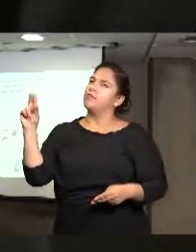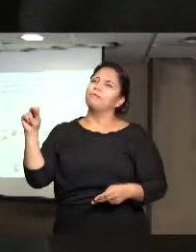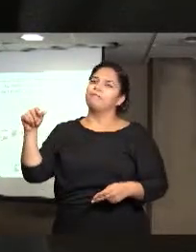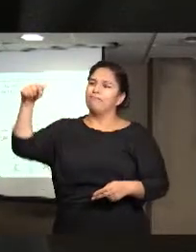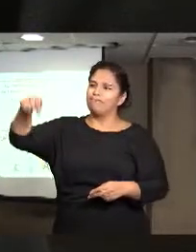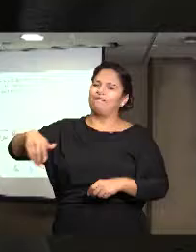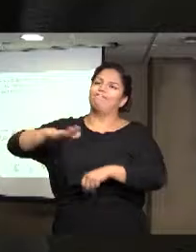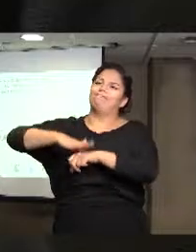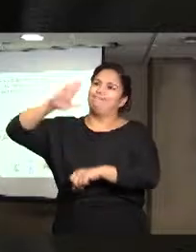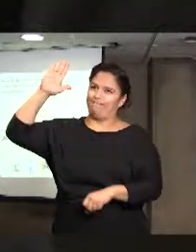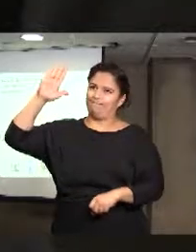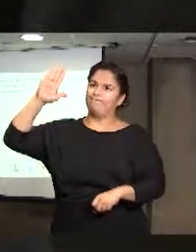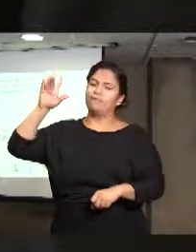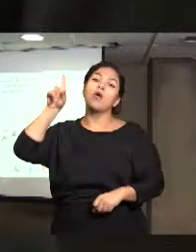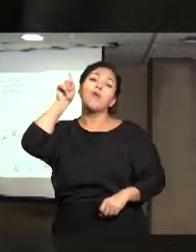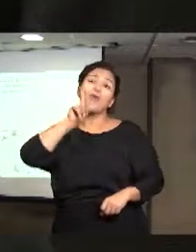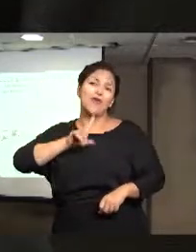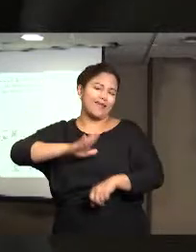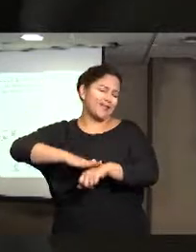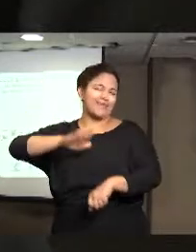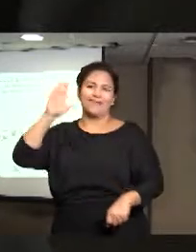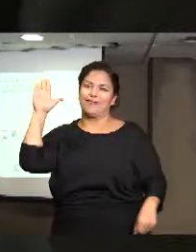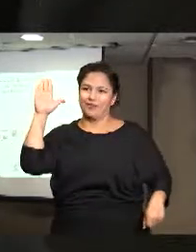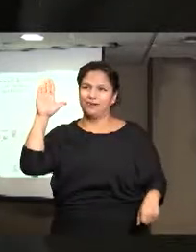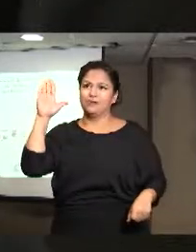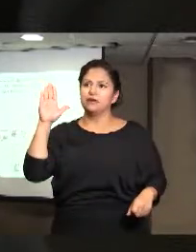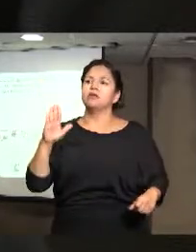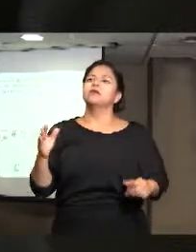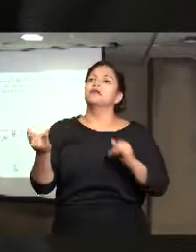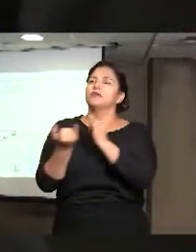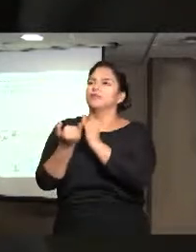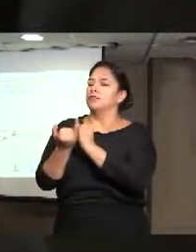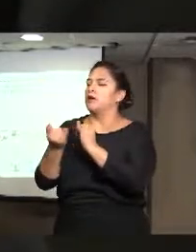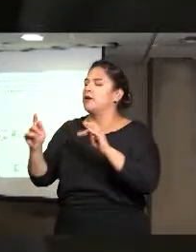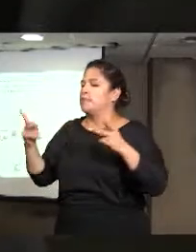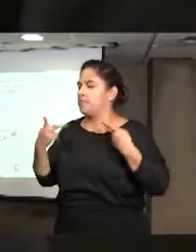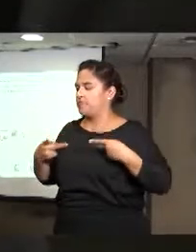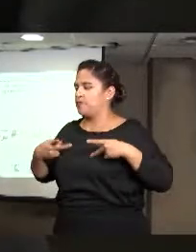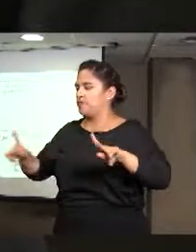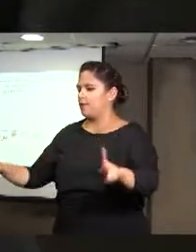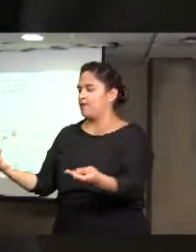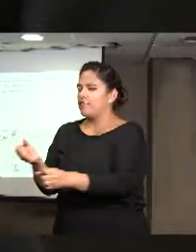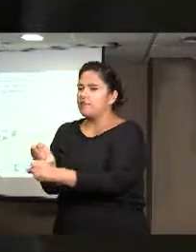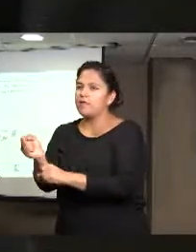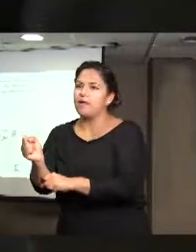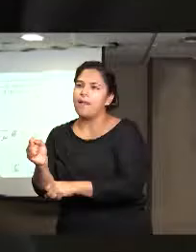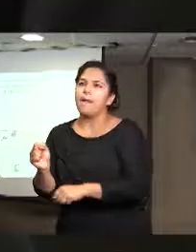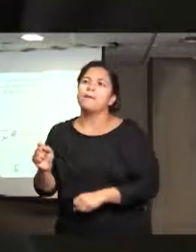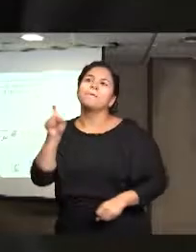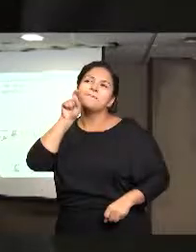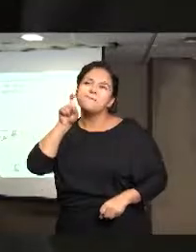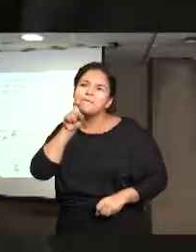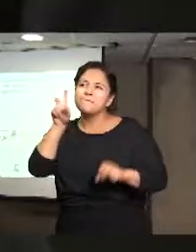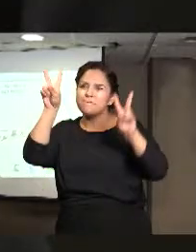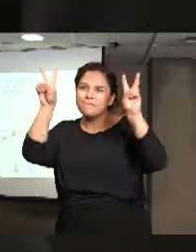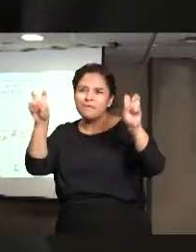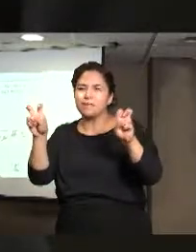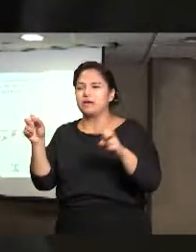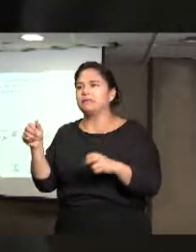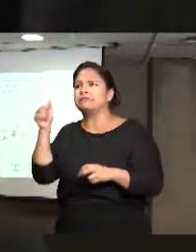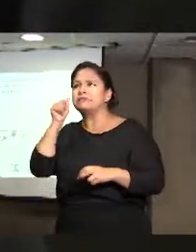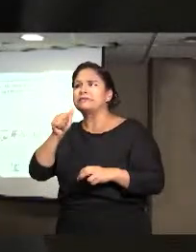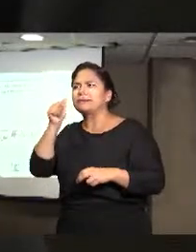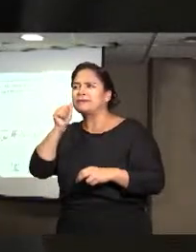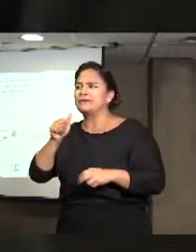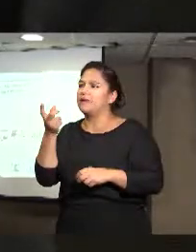evidentemente la mayoría son mujeres y la trata con fines sexuales es la que es más conocida o es la que más se denuncia. Esto no significa